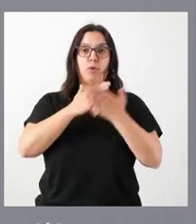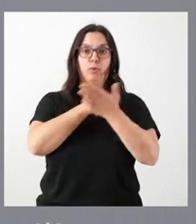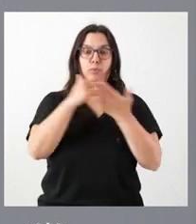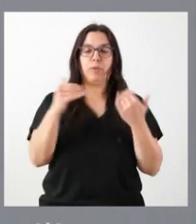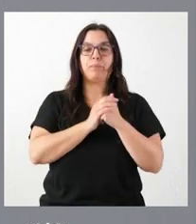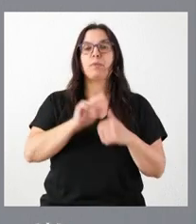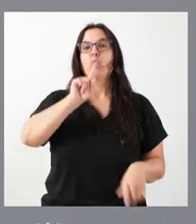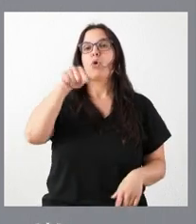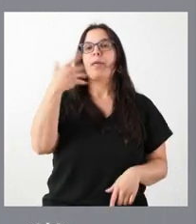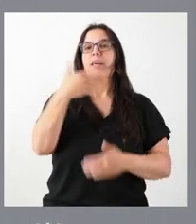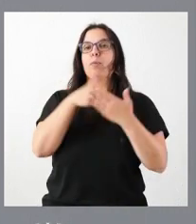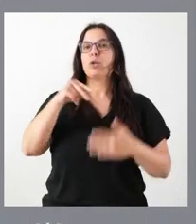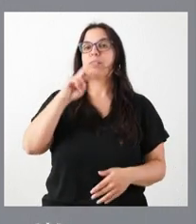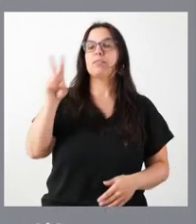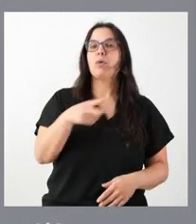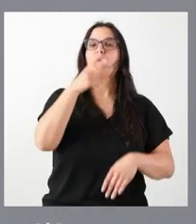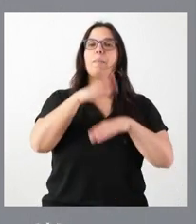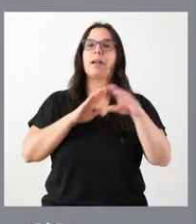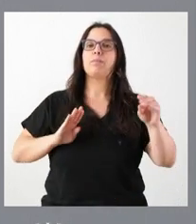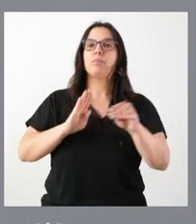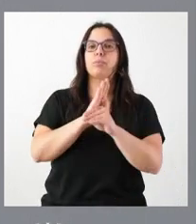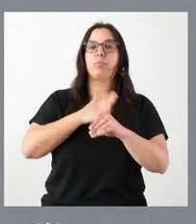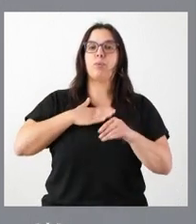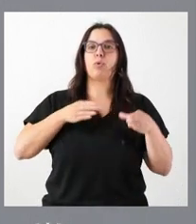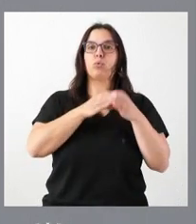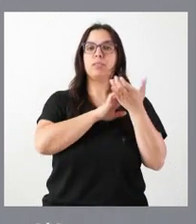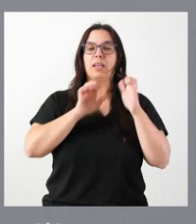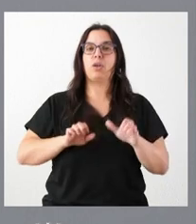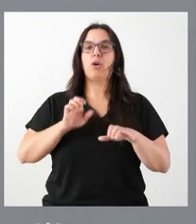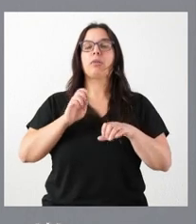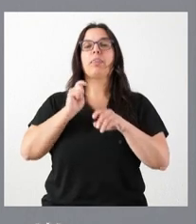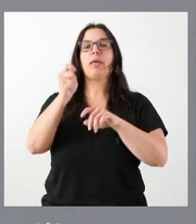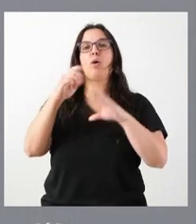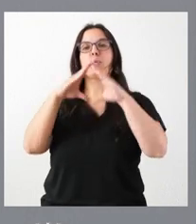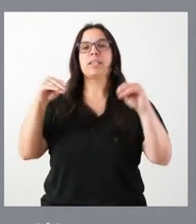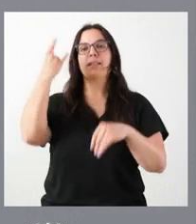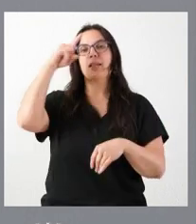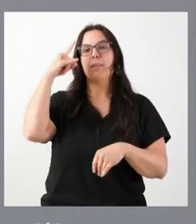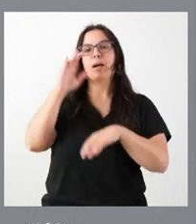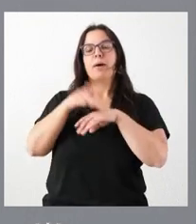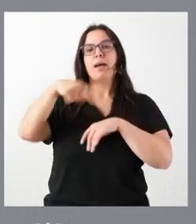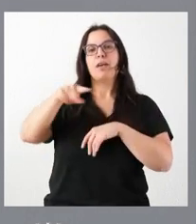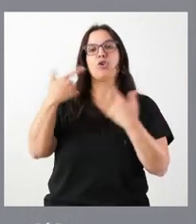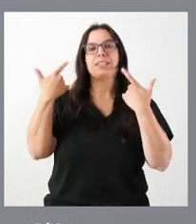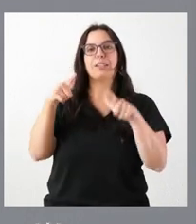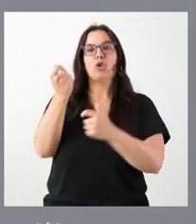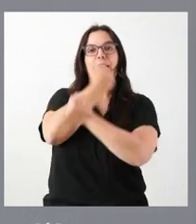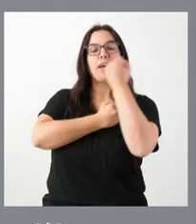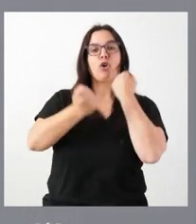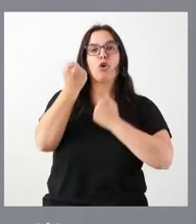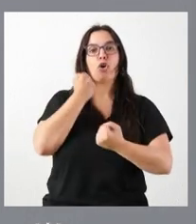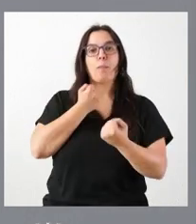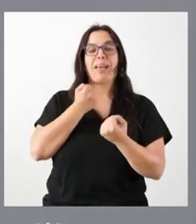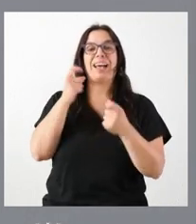1,5 millones de euros de aportación de la Junta de Castilla y León a la Universidad de Salamanca para afianzarse en el sector de la economía de la